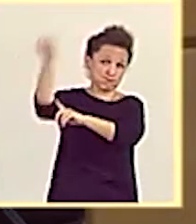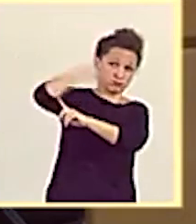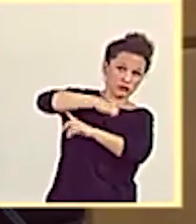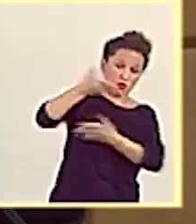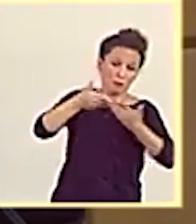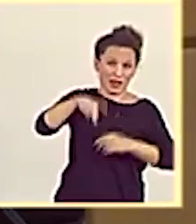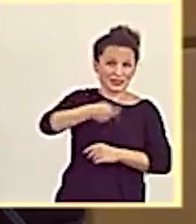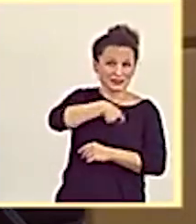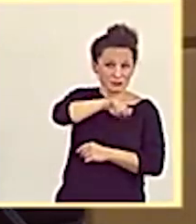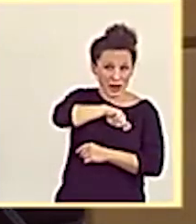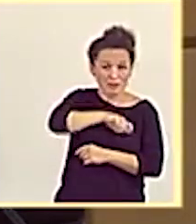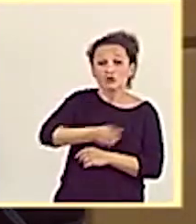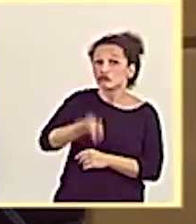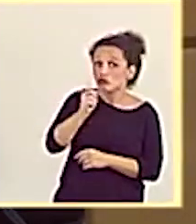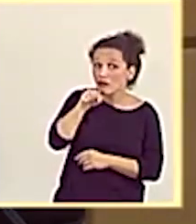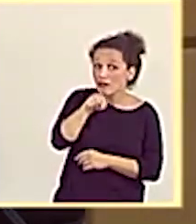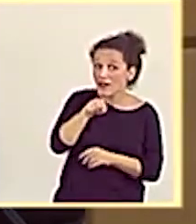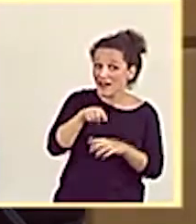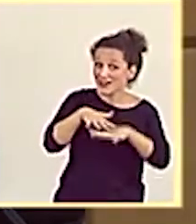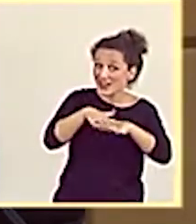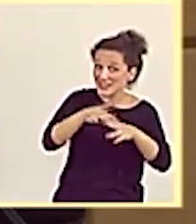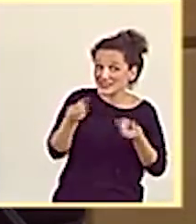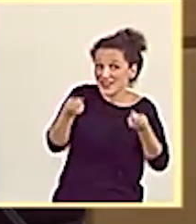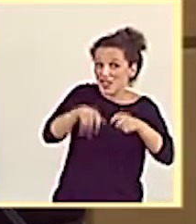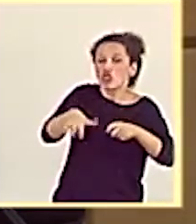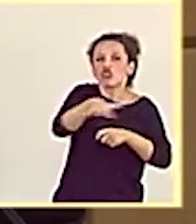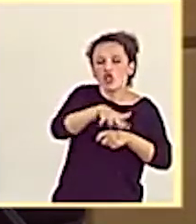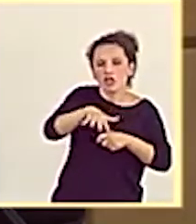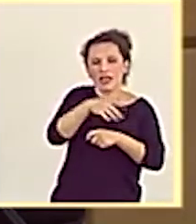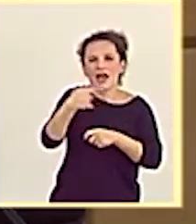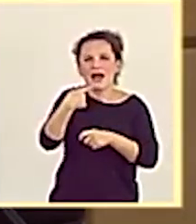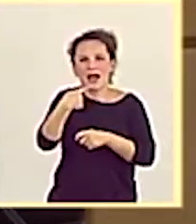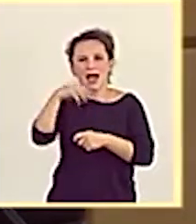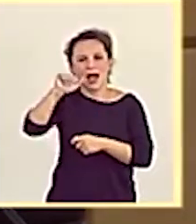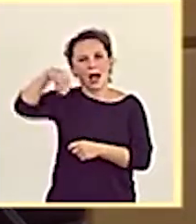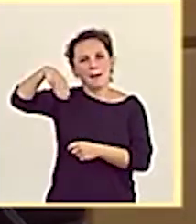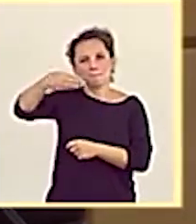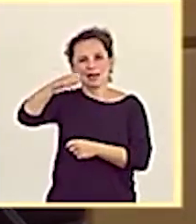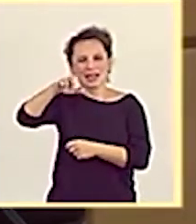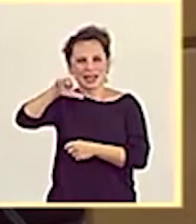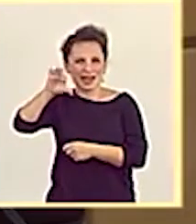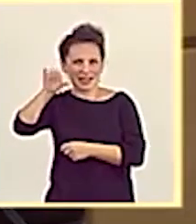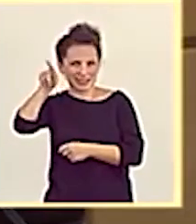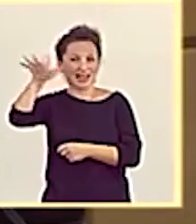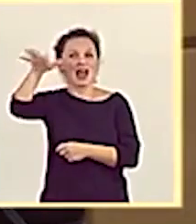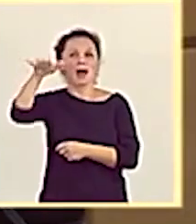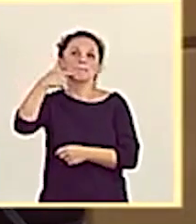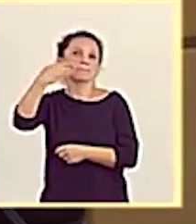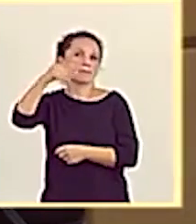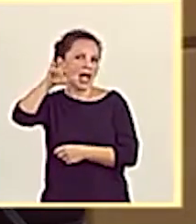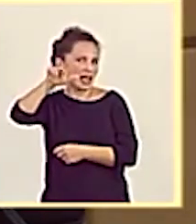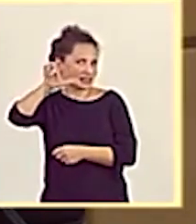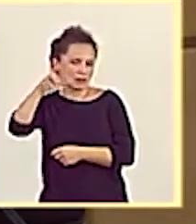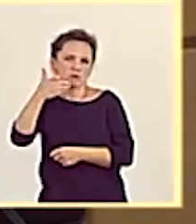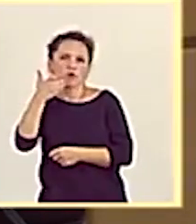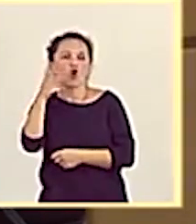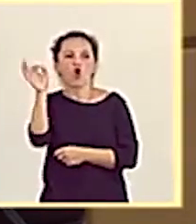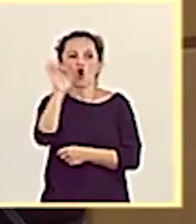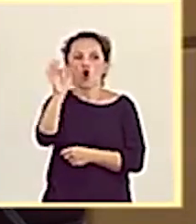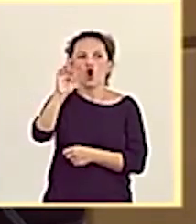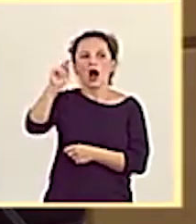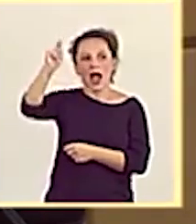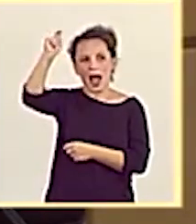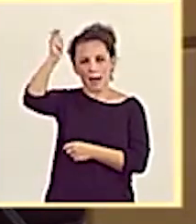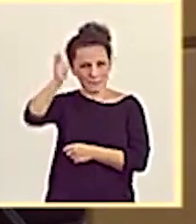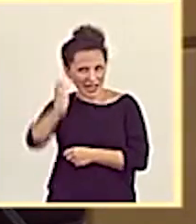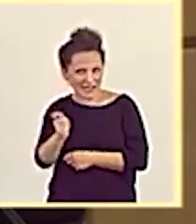Pero no solo eso, hay redes cerradas en el puerto de Amberes, donde se encuentran BASF o Bayer, en el puerto de Rotterdam, en los